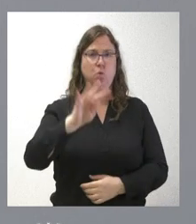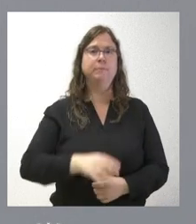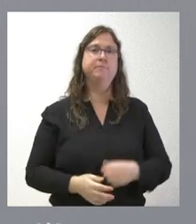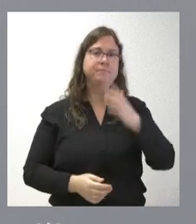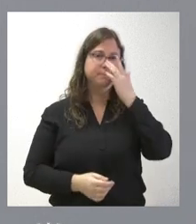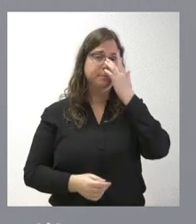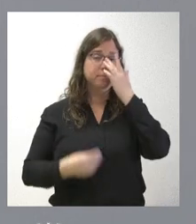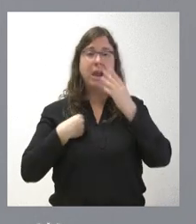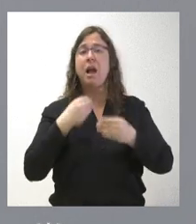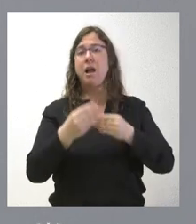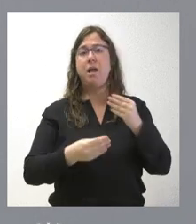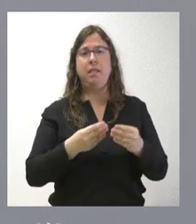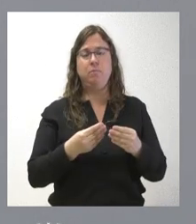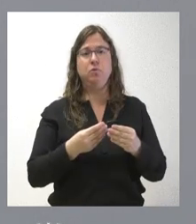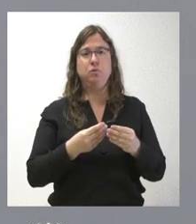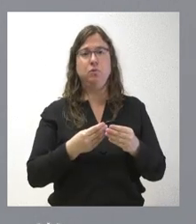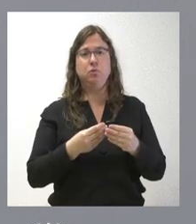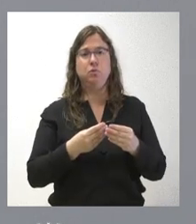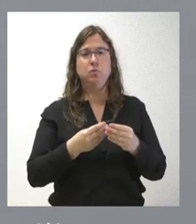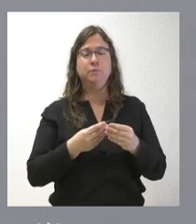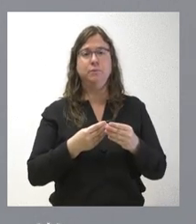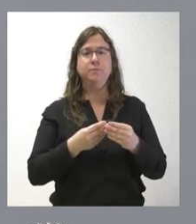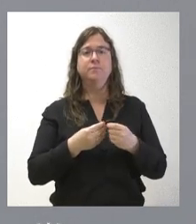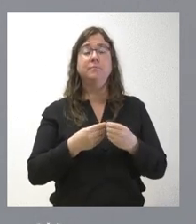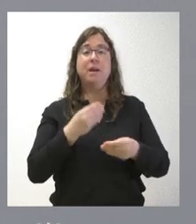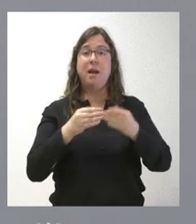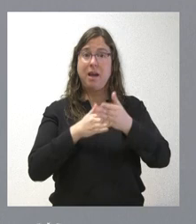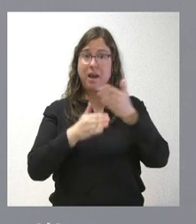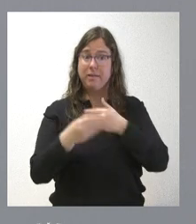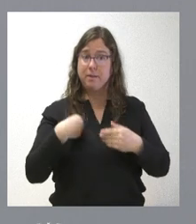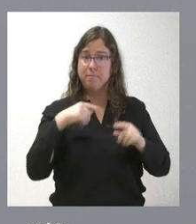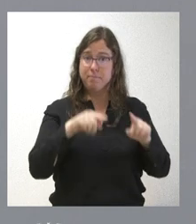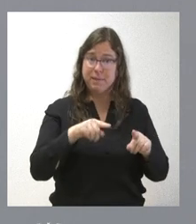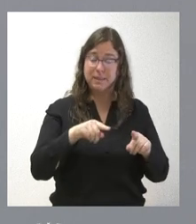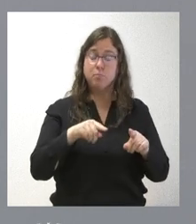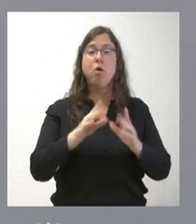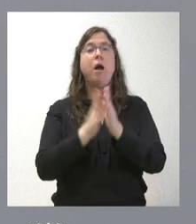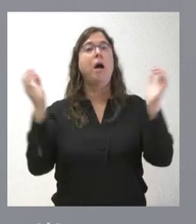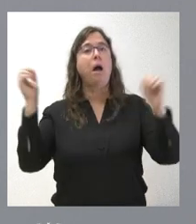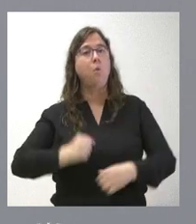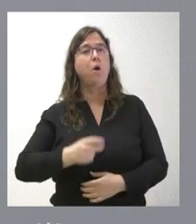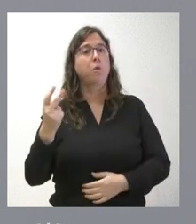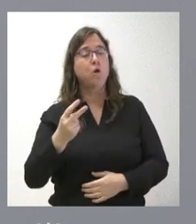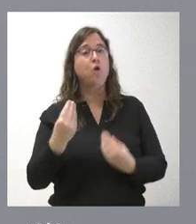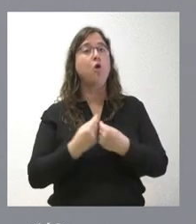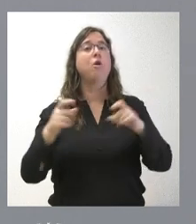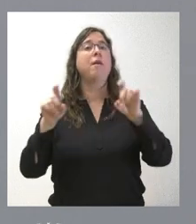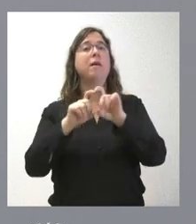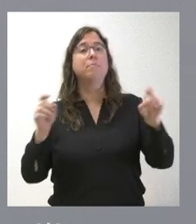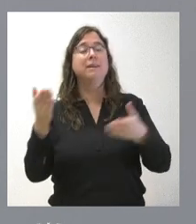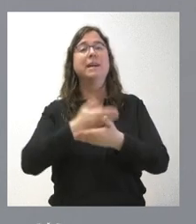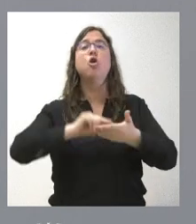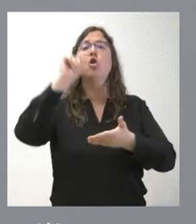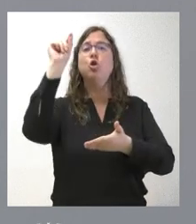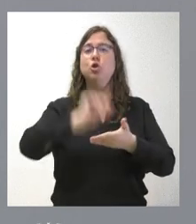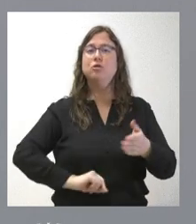Lo que hacemos es que, a través de este asunto y de mutuo acuerdo, se decide con la empresa adjudicataria resolver el contrato